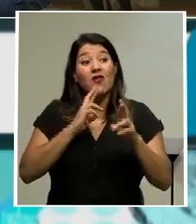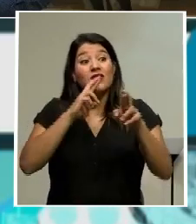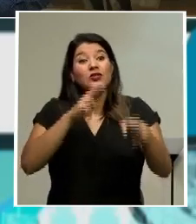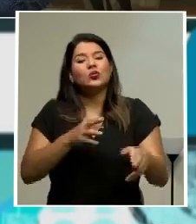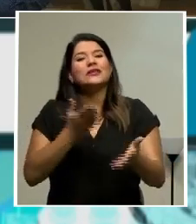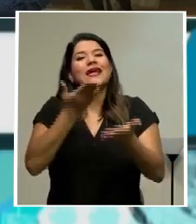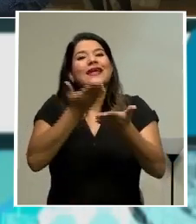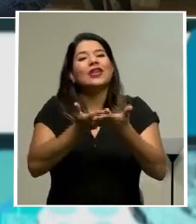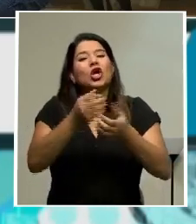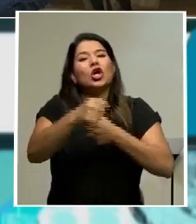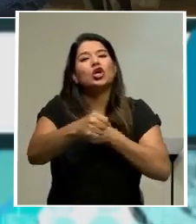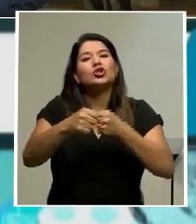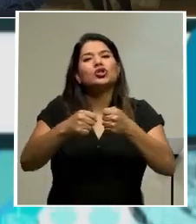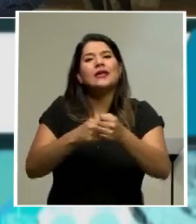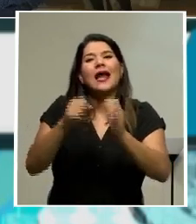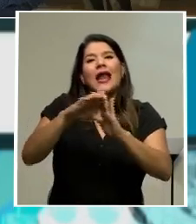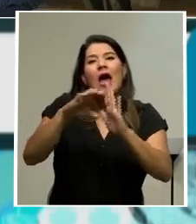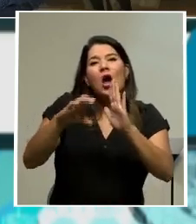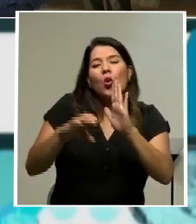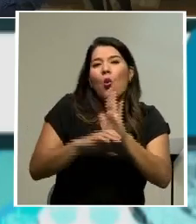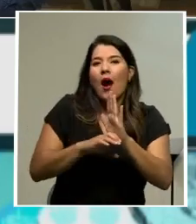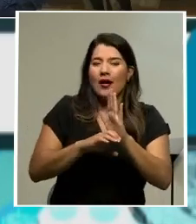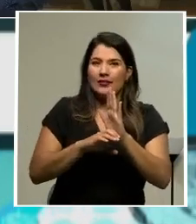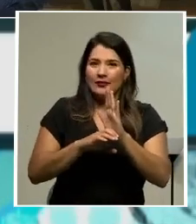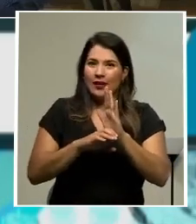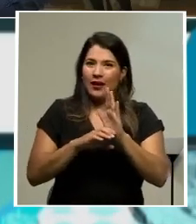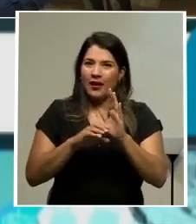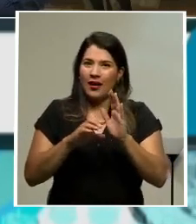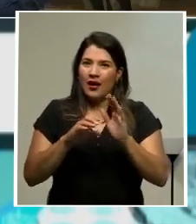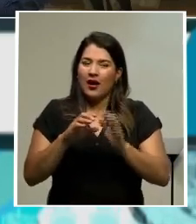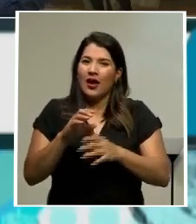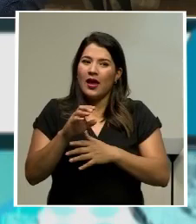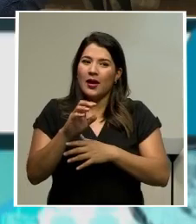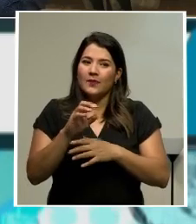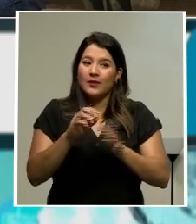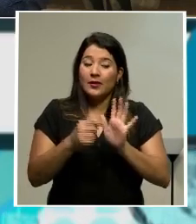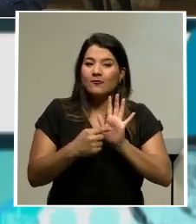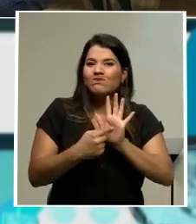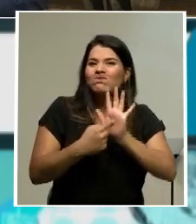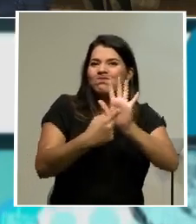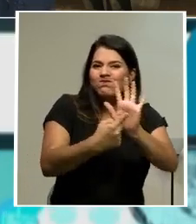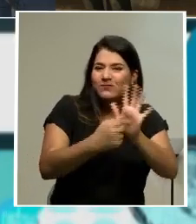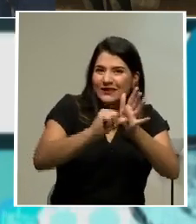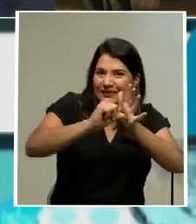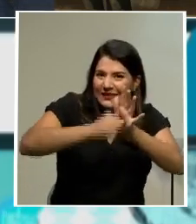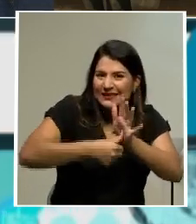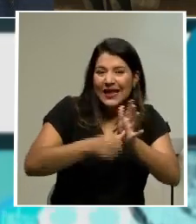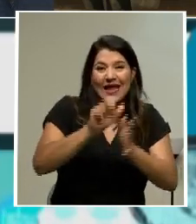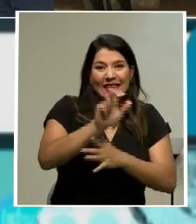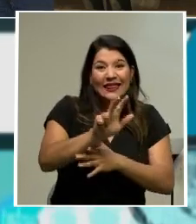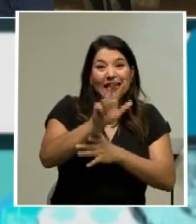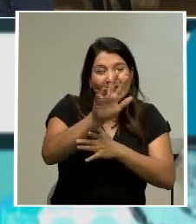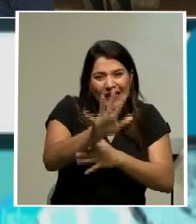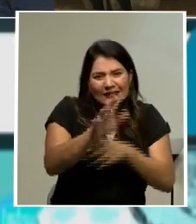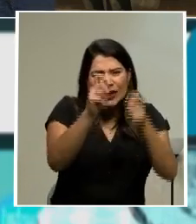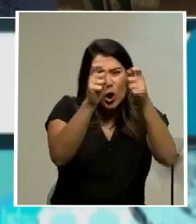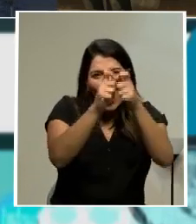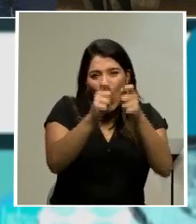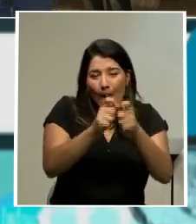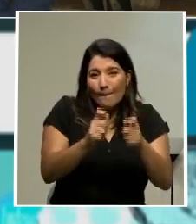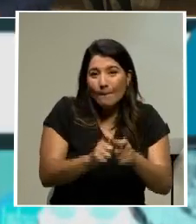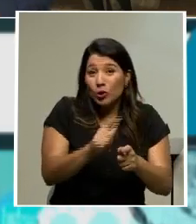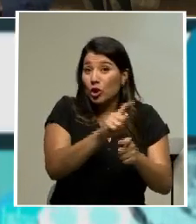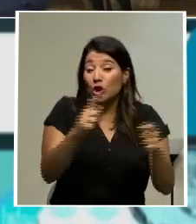tiene la habilidad de señalar, como usted bien lo dice, inconstitucionalidades